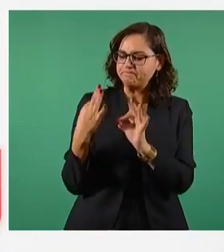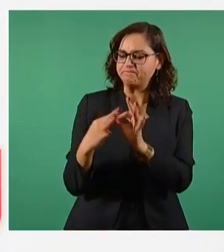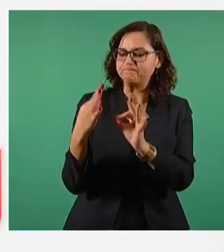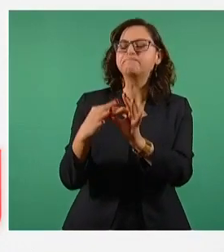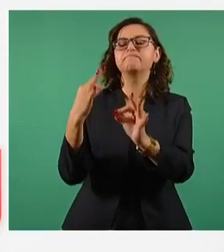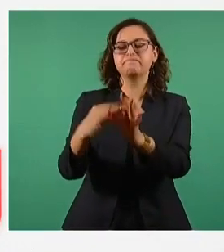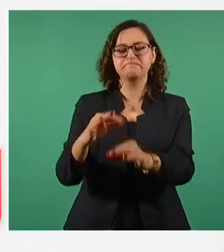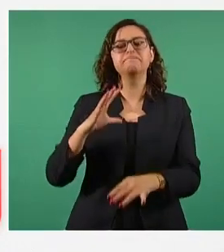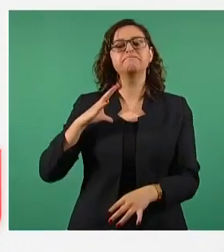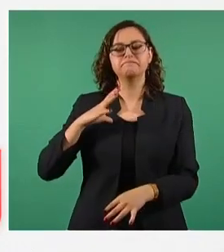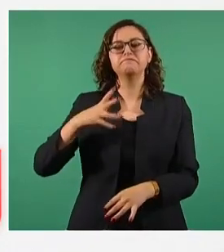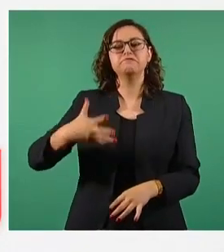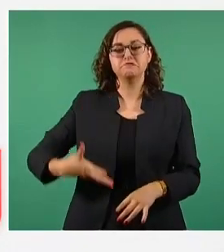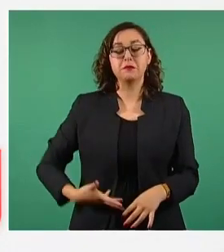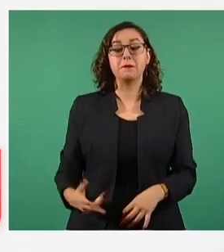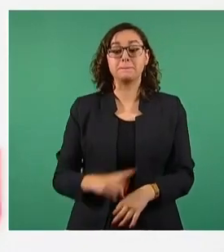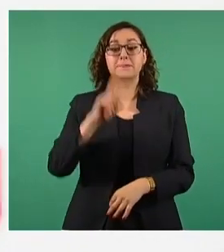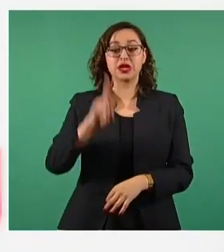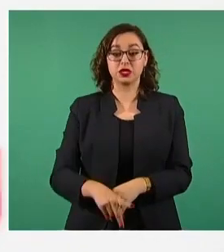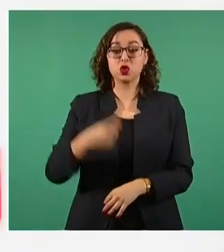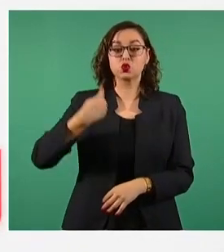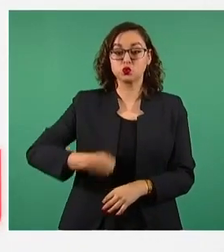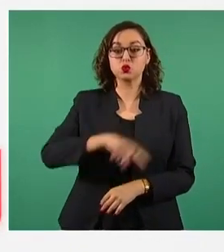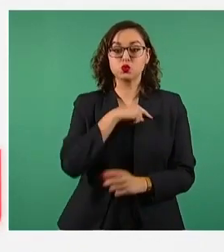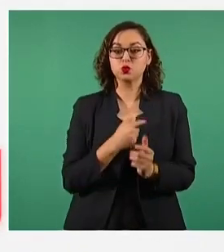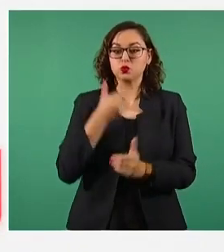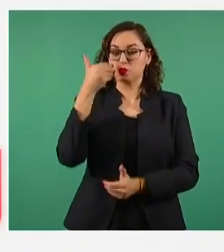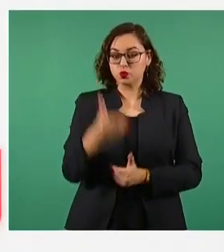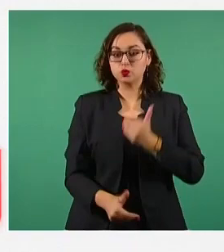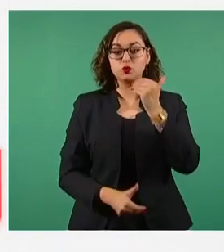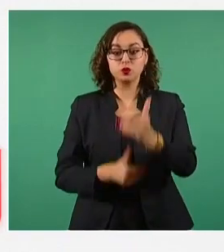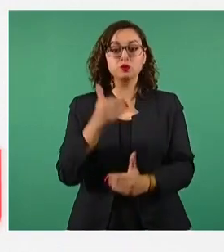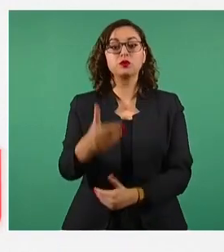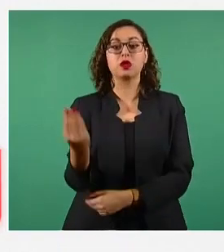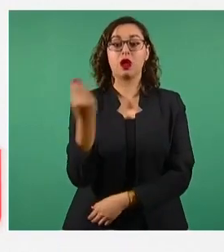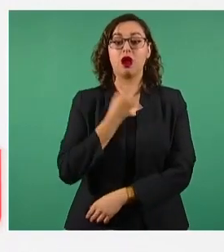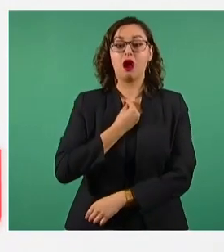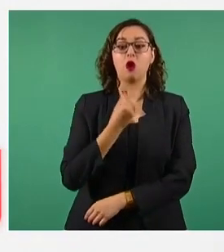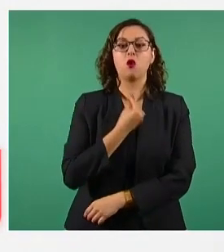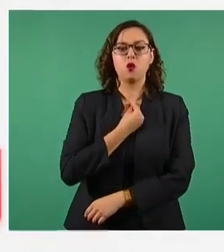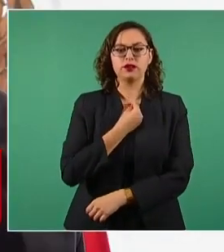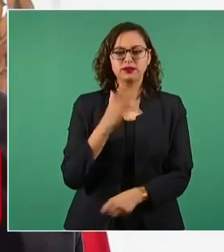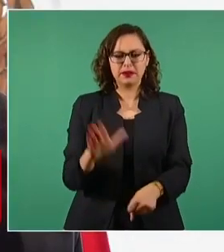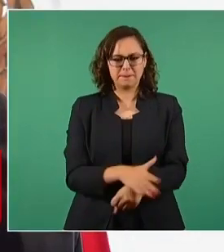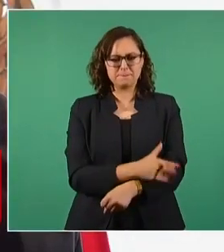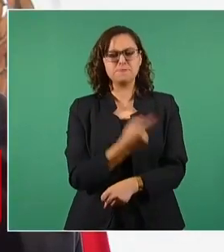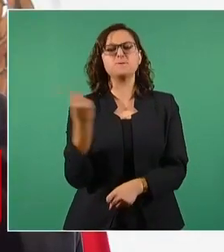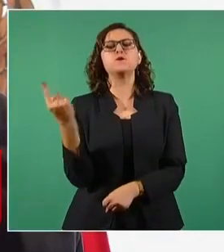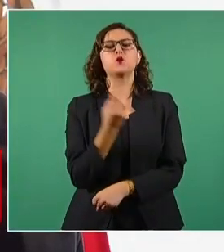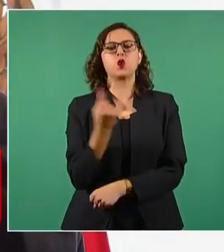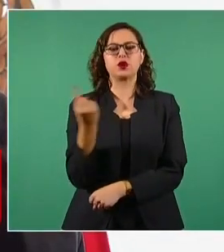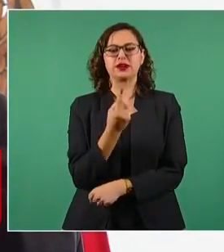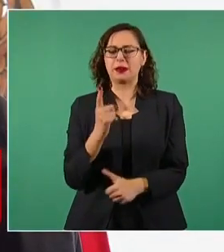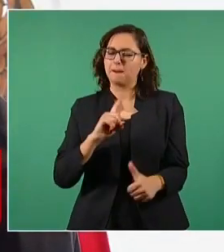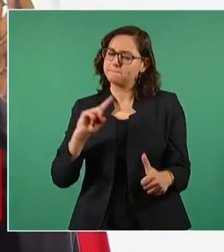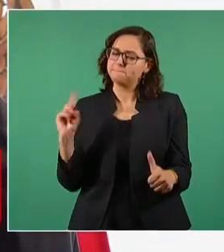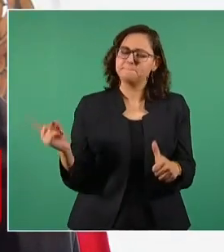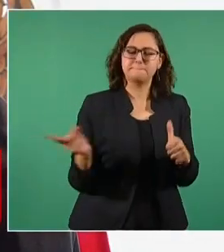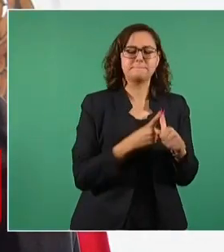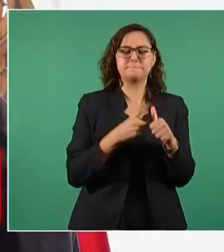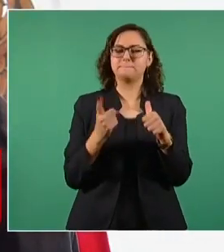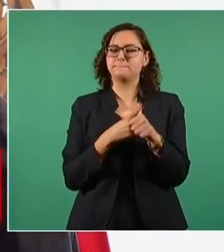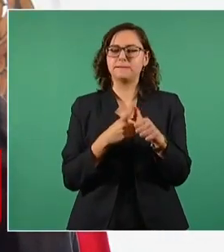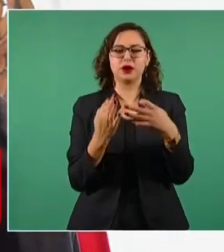avanzamos y resistimos es porque nos decidimos a enfrentar en primer término, en primer lugar,